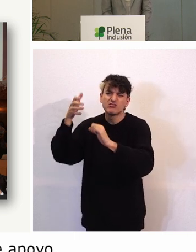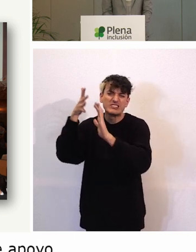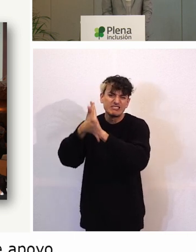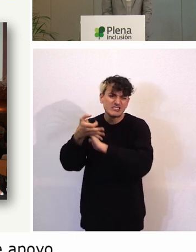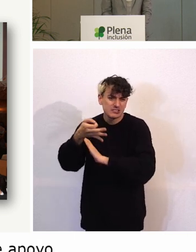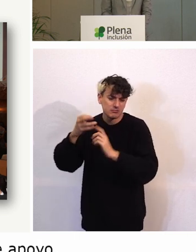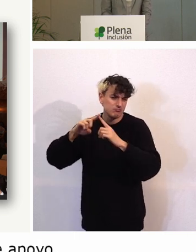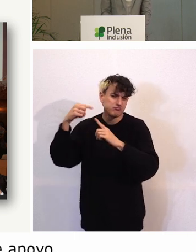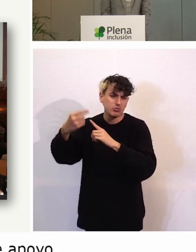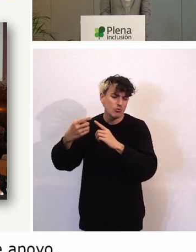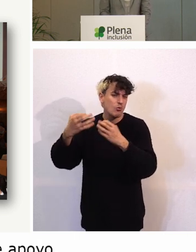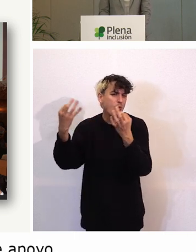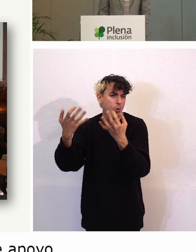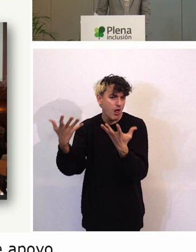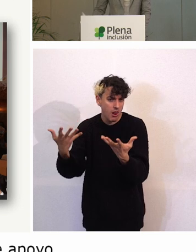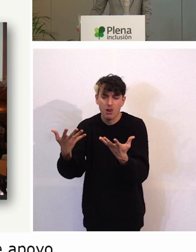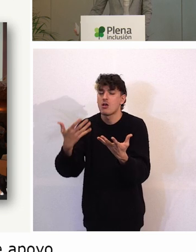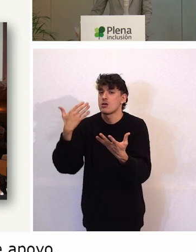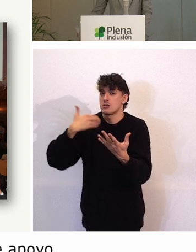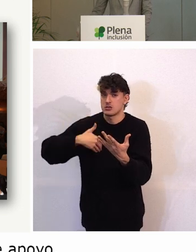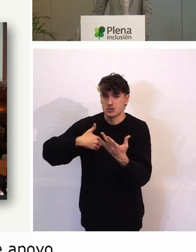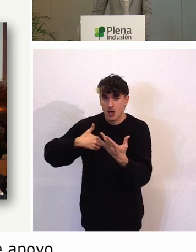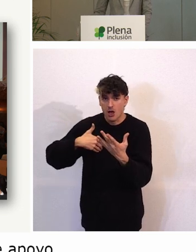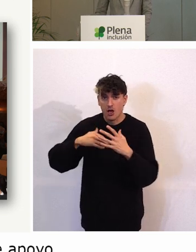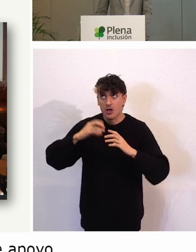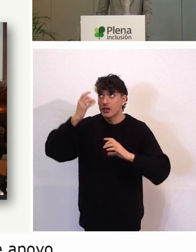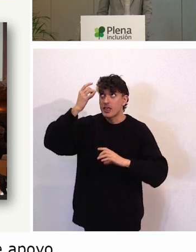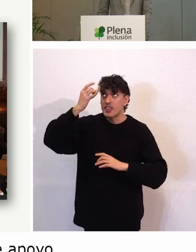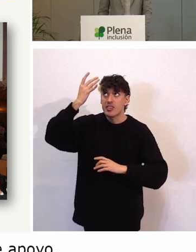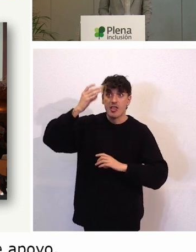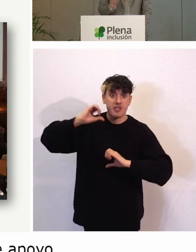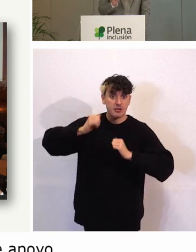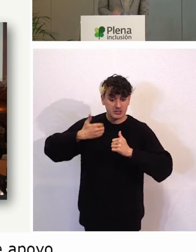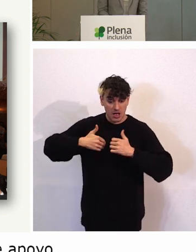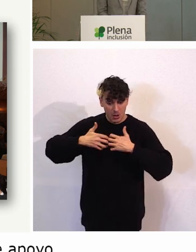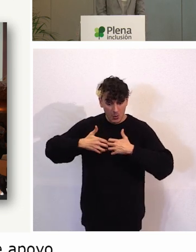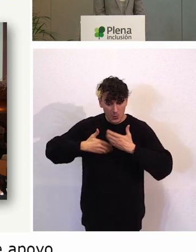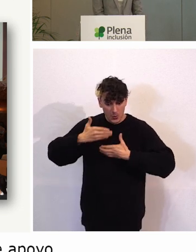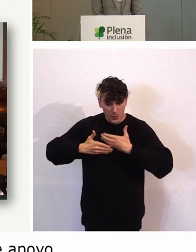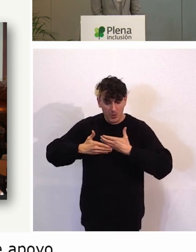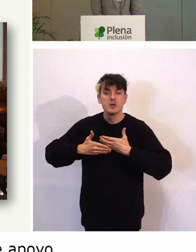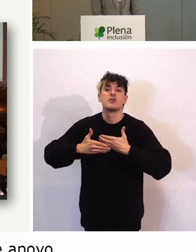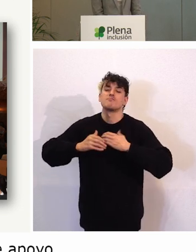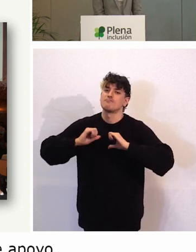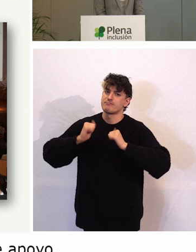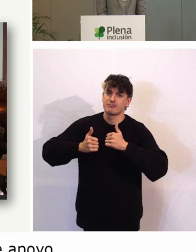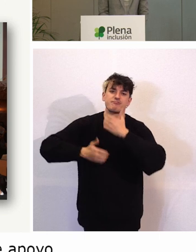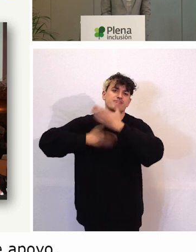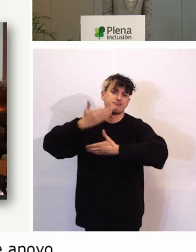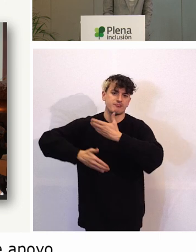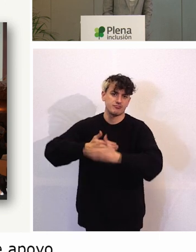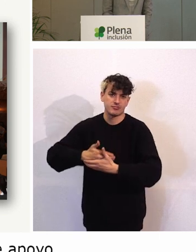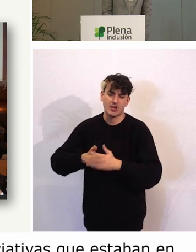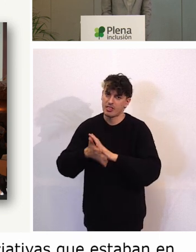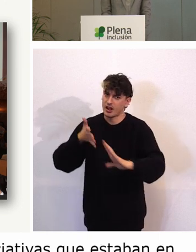aceleran algunas iniciativas que ya estaban en marcha. En este momento voy a